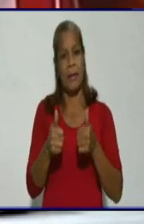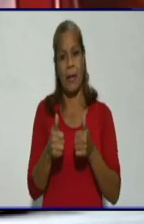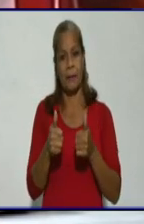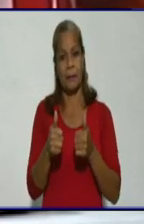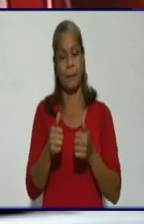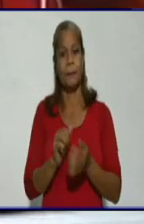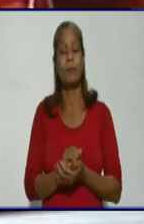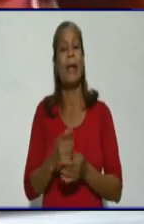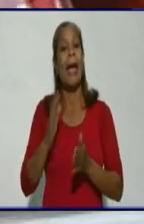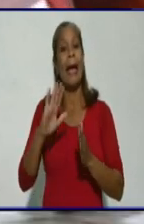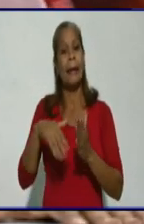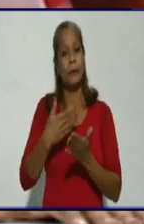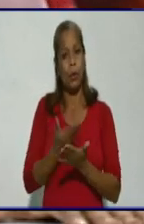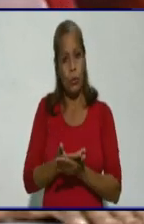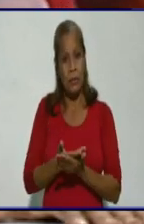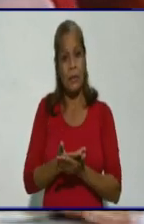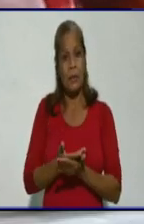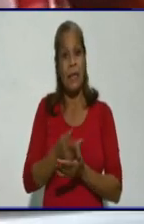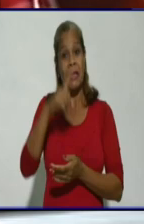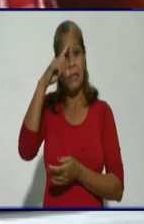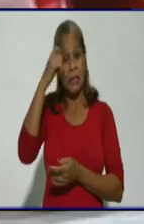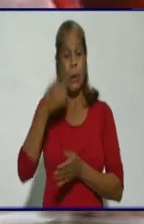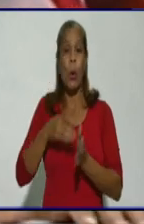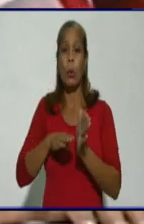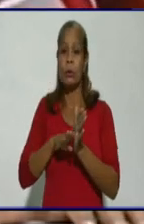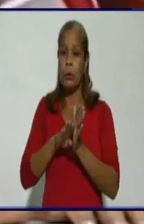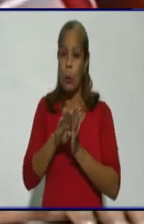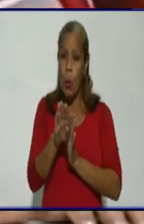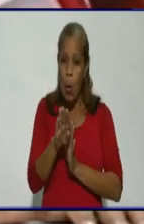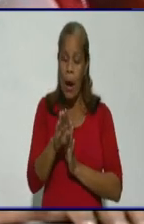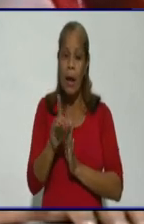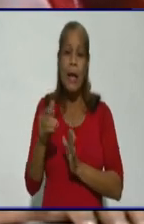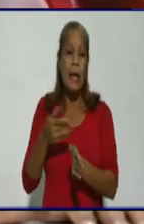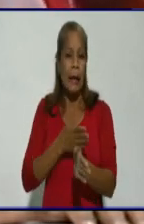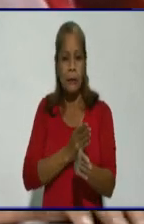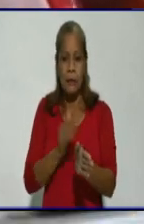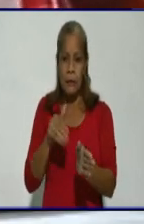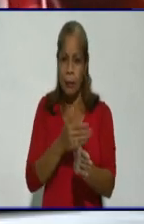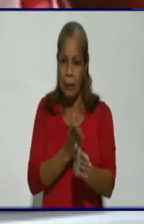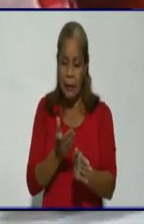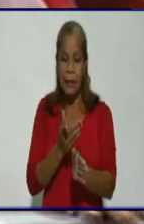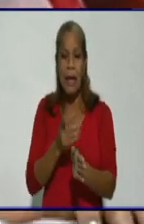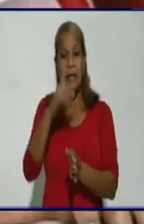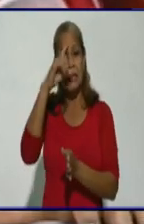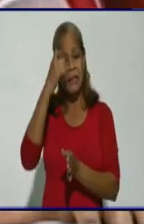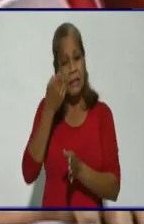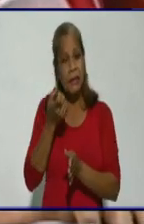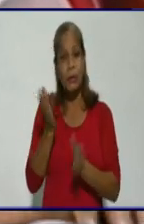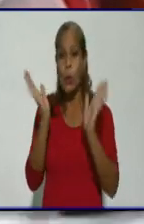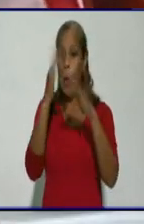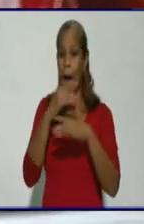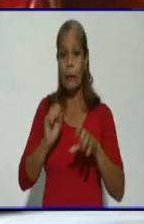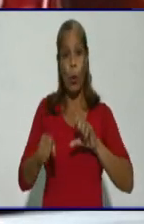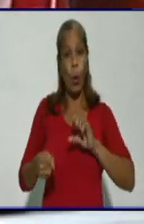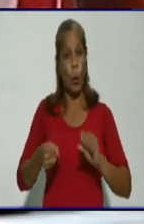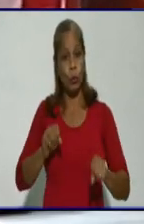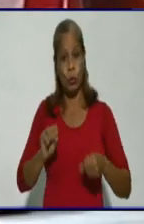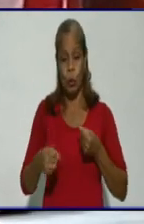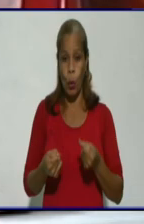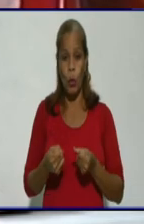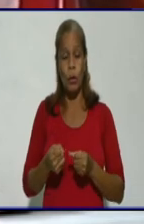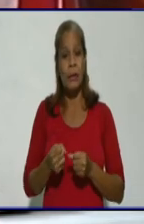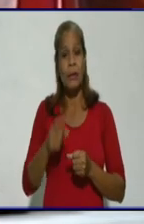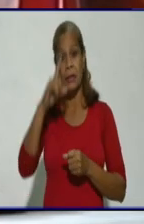Entonces, si persiste la indisciplina, si persiste el descontrol de las personas en la calle, si persiste la baja